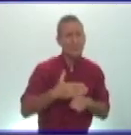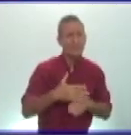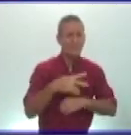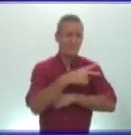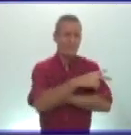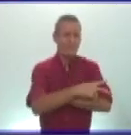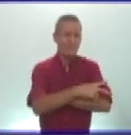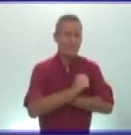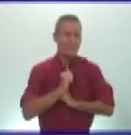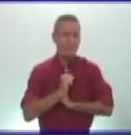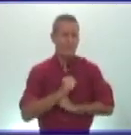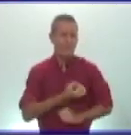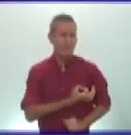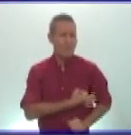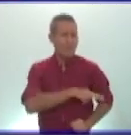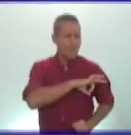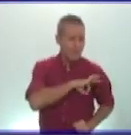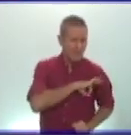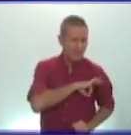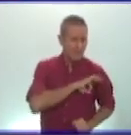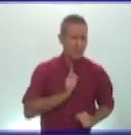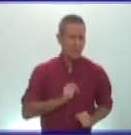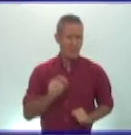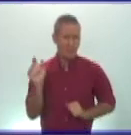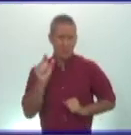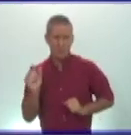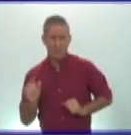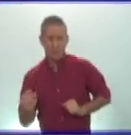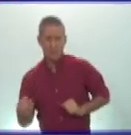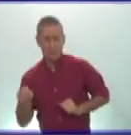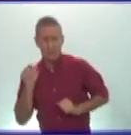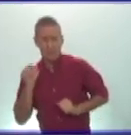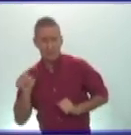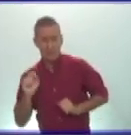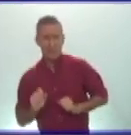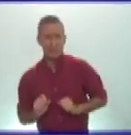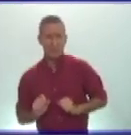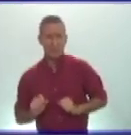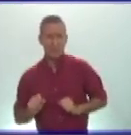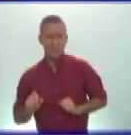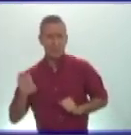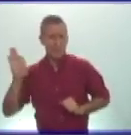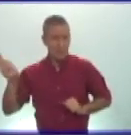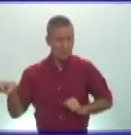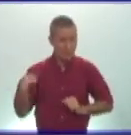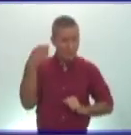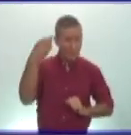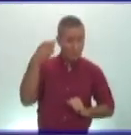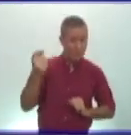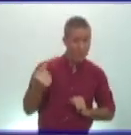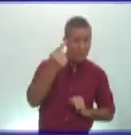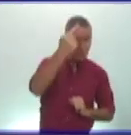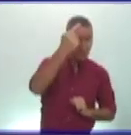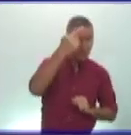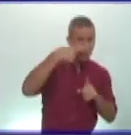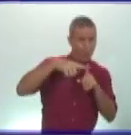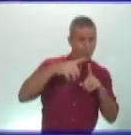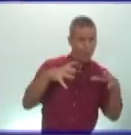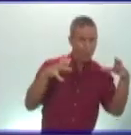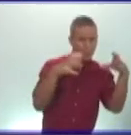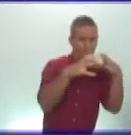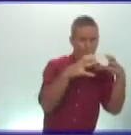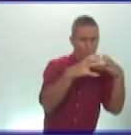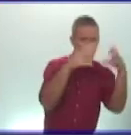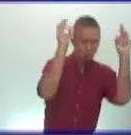en hispania los visigodos y suevos en italia los ostrogodos echaron a odoacro en la actual francia los francos y burgundios crearon sus